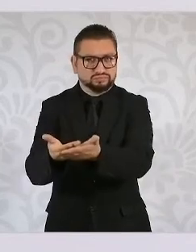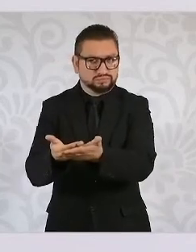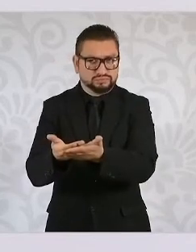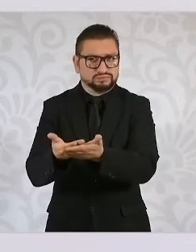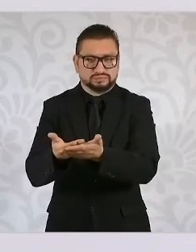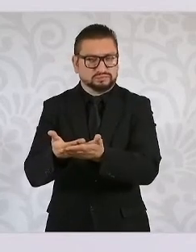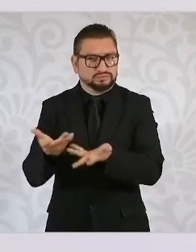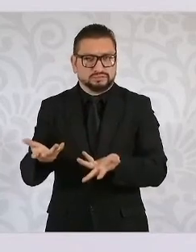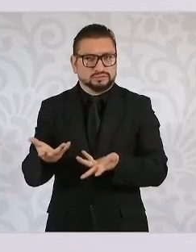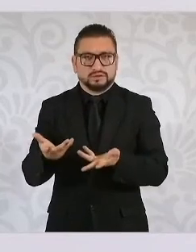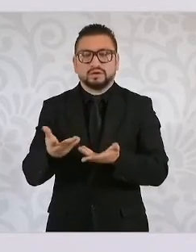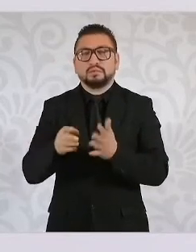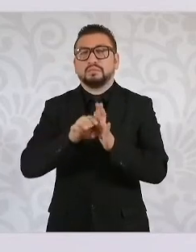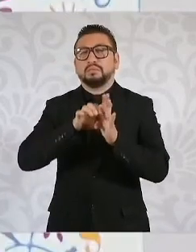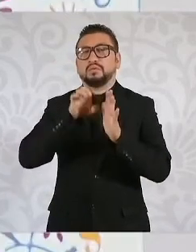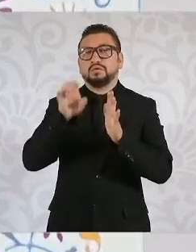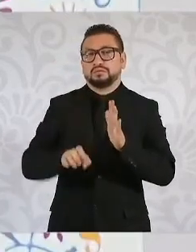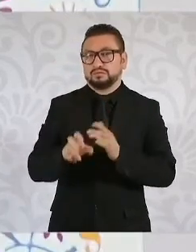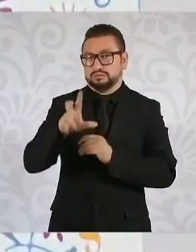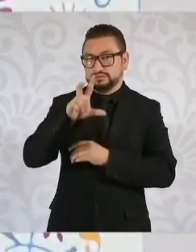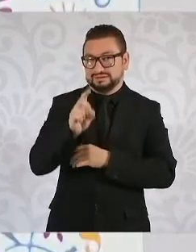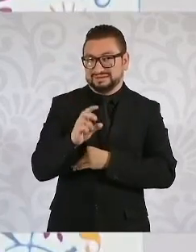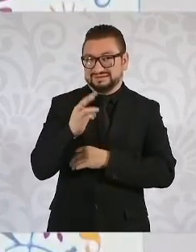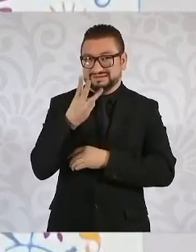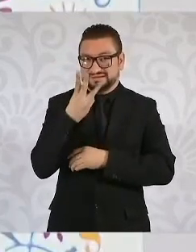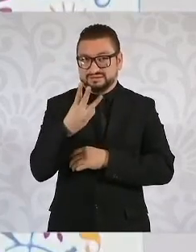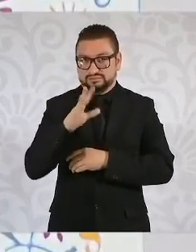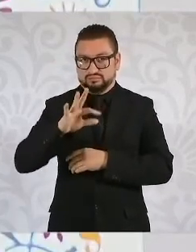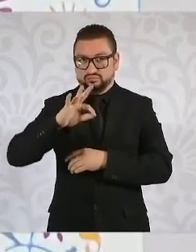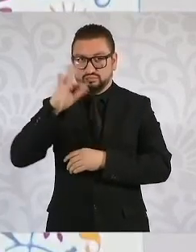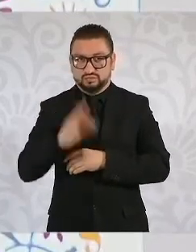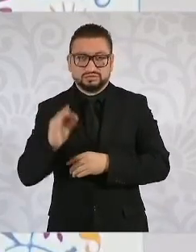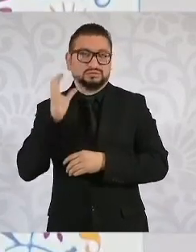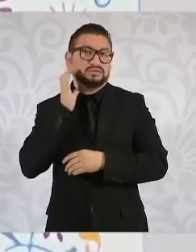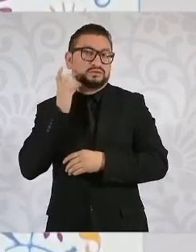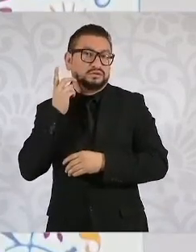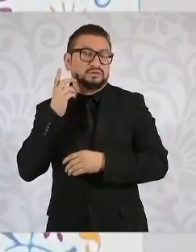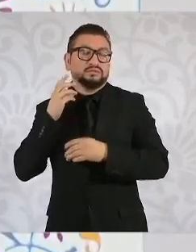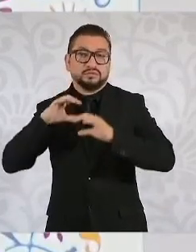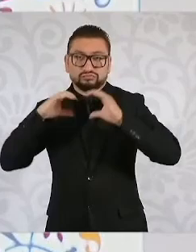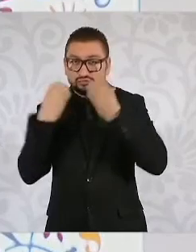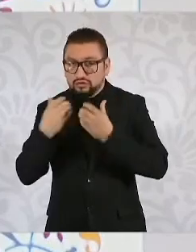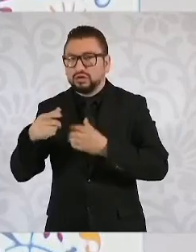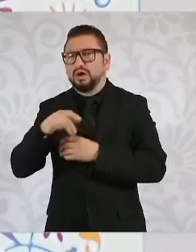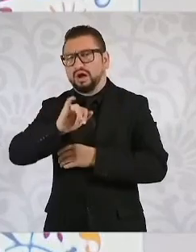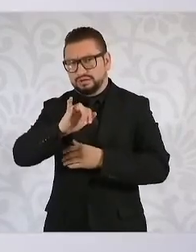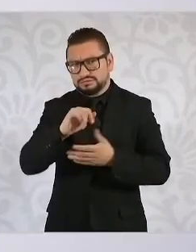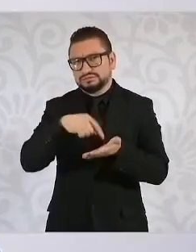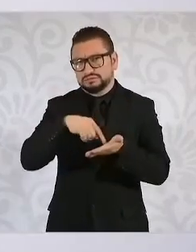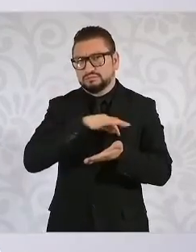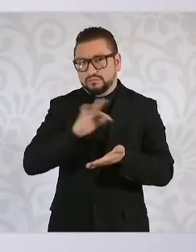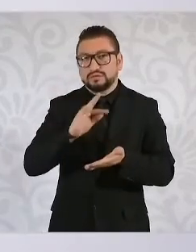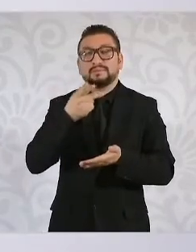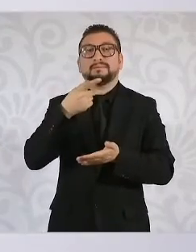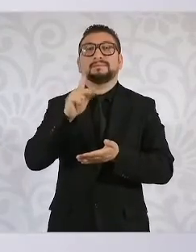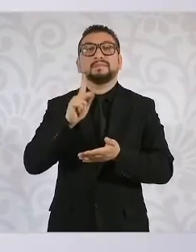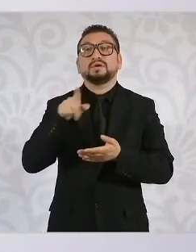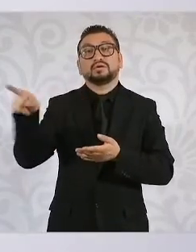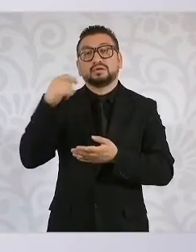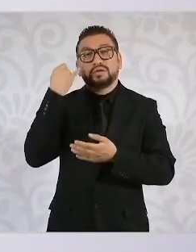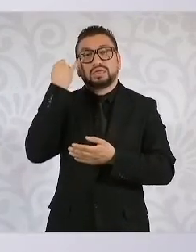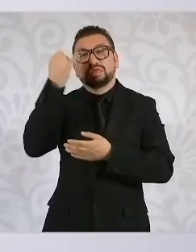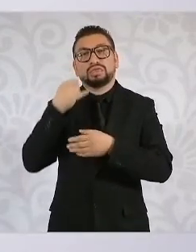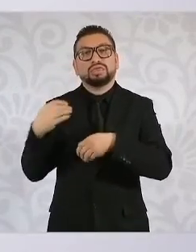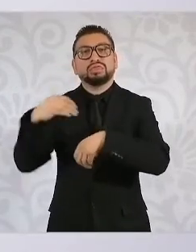Si hubiera sido el 33 por ciento de una Cámara, que es lo que se establece, entonces sí. El argumento que dan